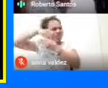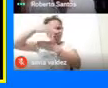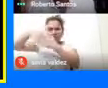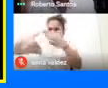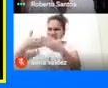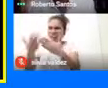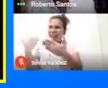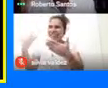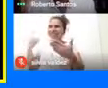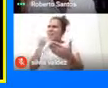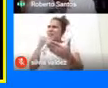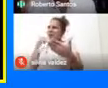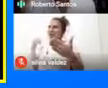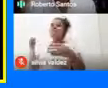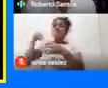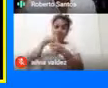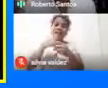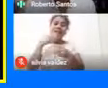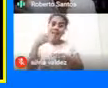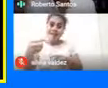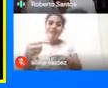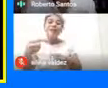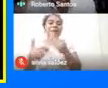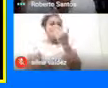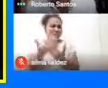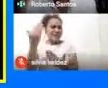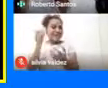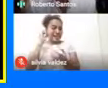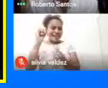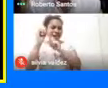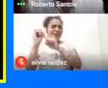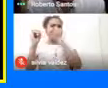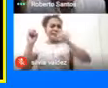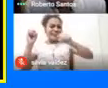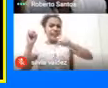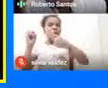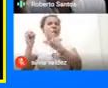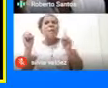Anteriormente Fue un recomenzar Desde cero Pero